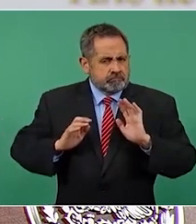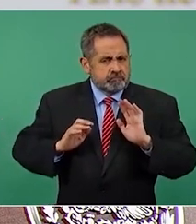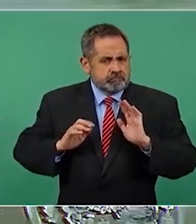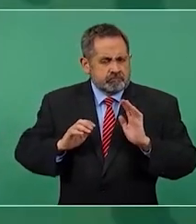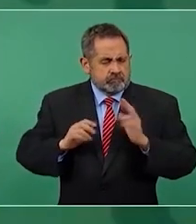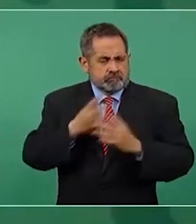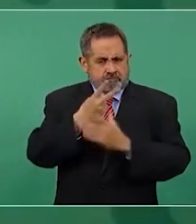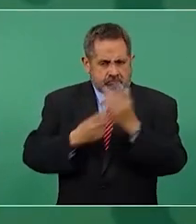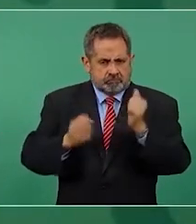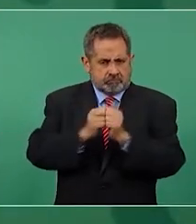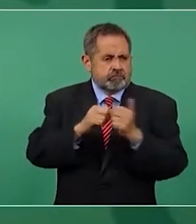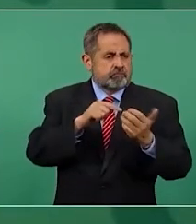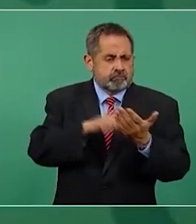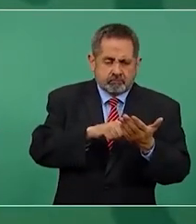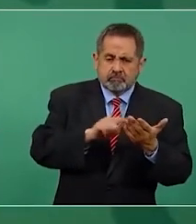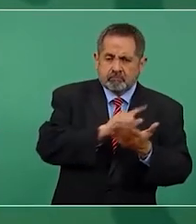derecho,